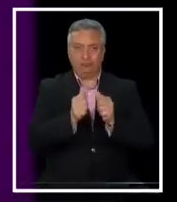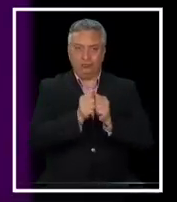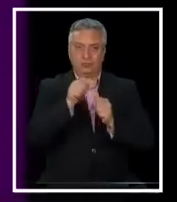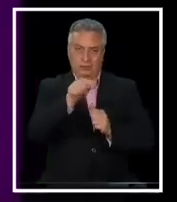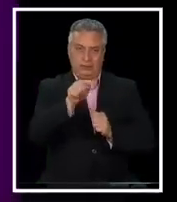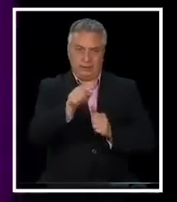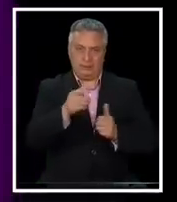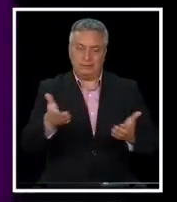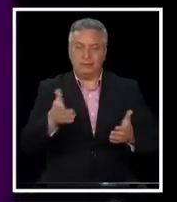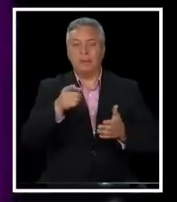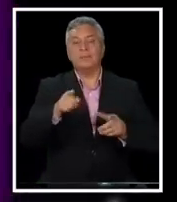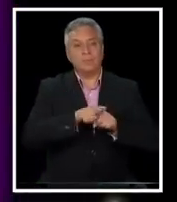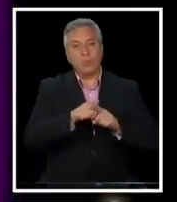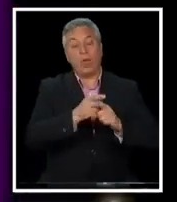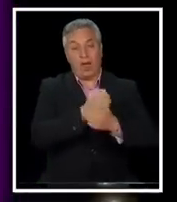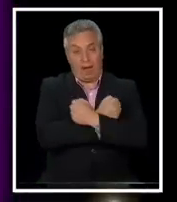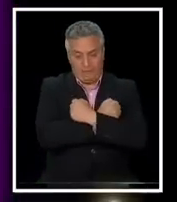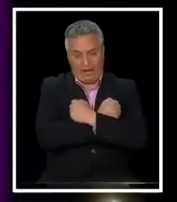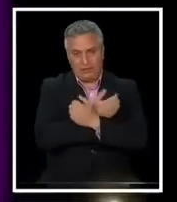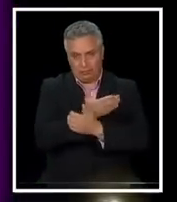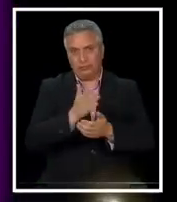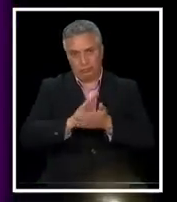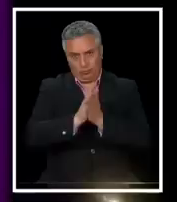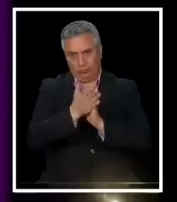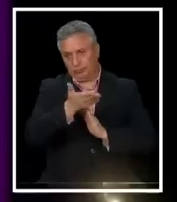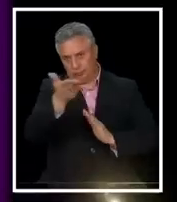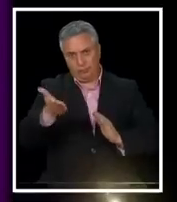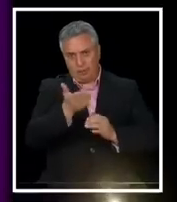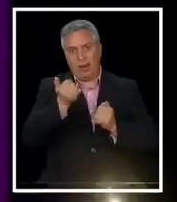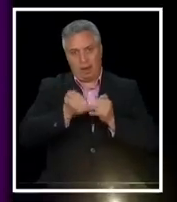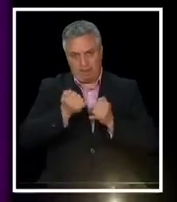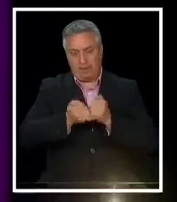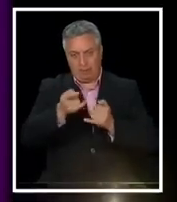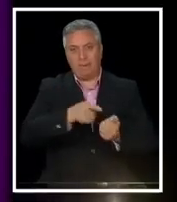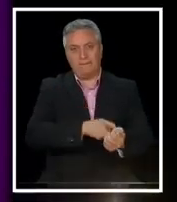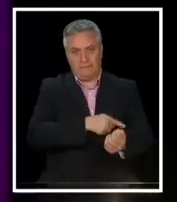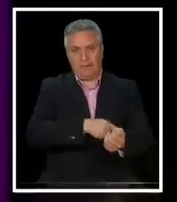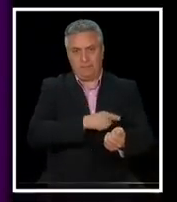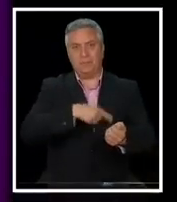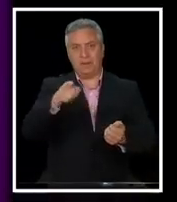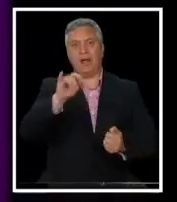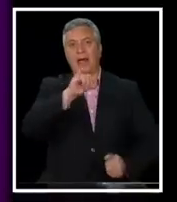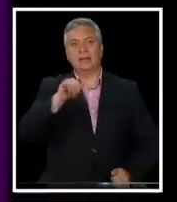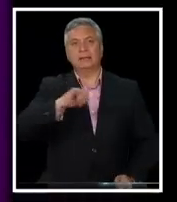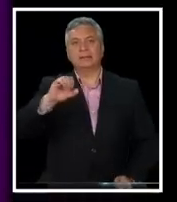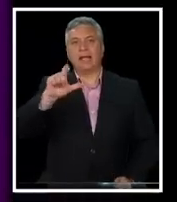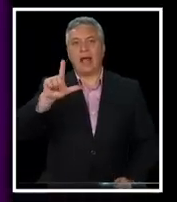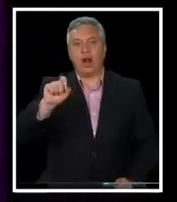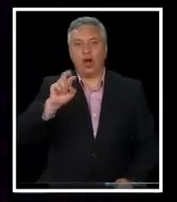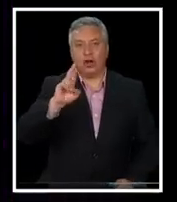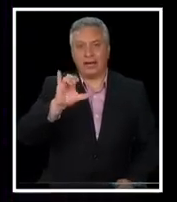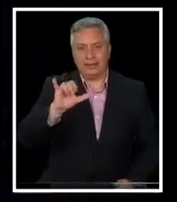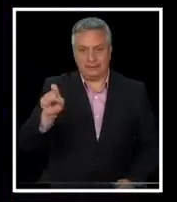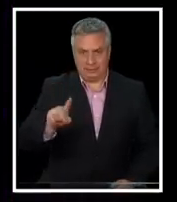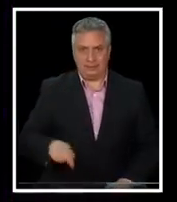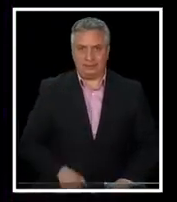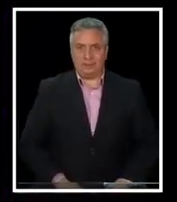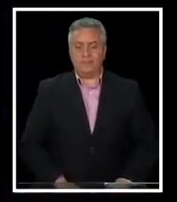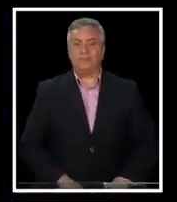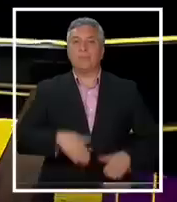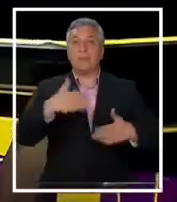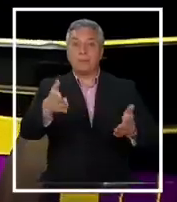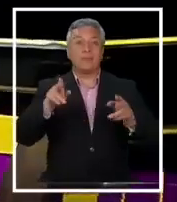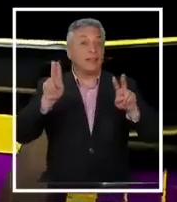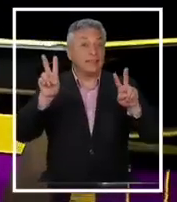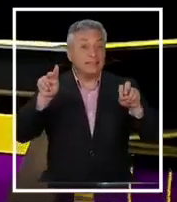Así que un abrazo para todos y todas los amigos y la familia de Salo Reyes. Sobre el tema de la centro